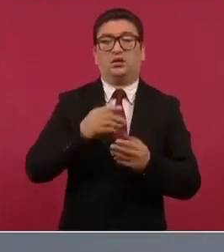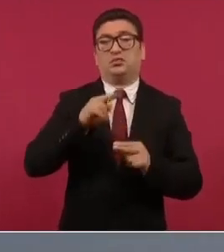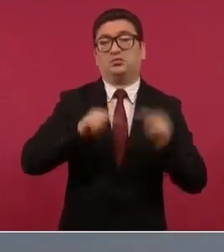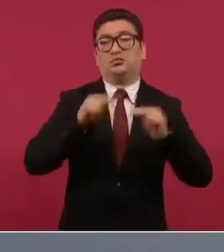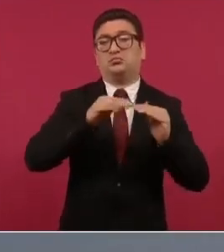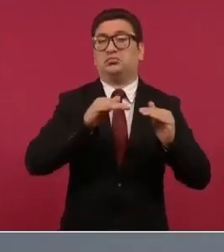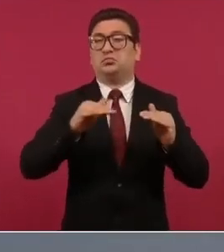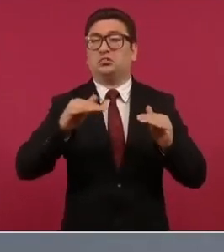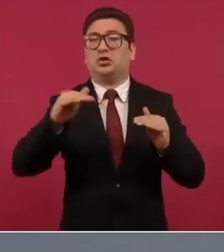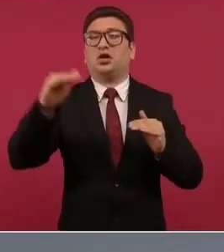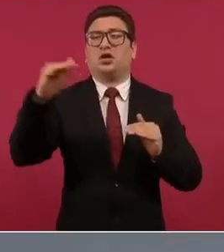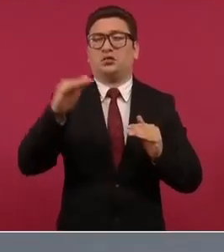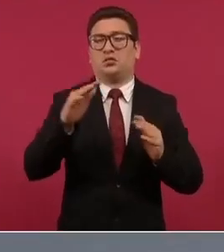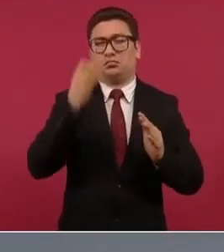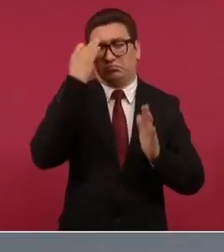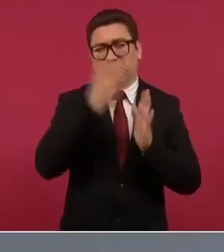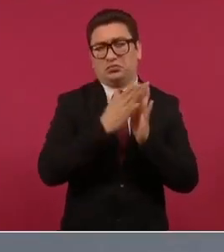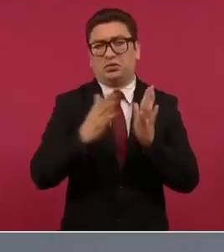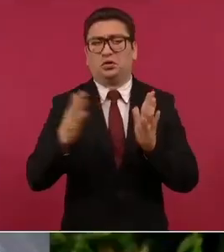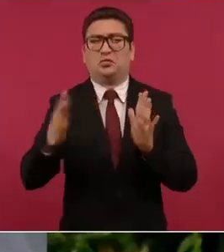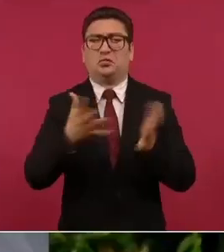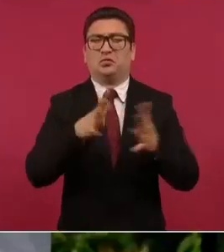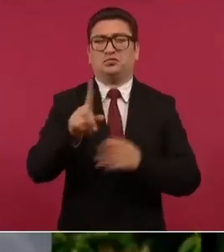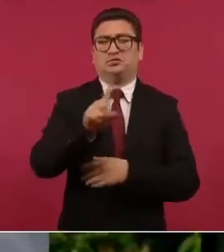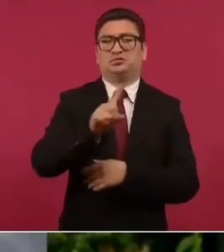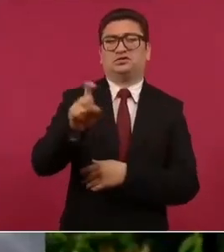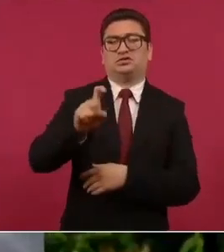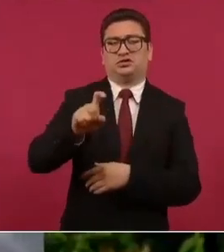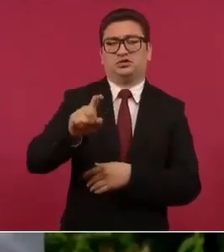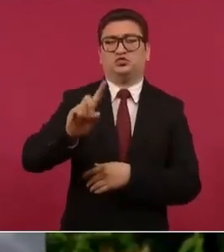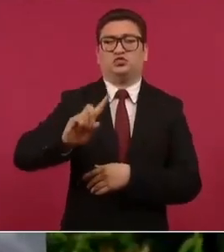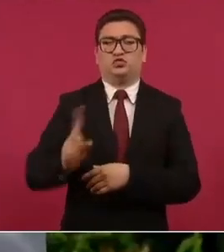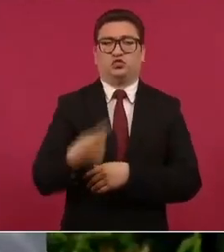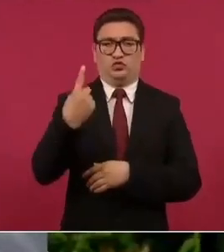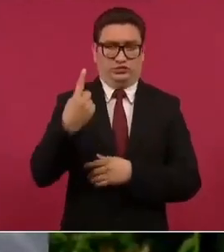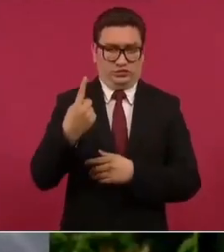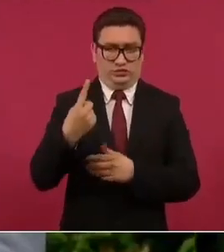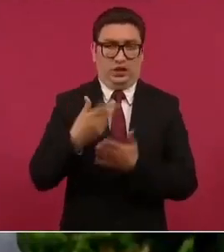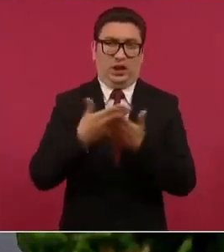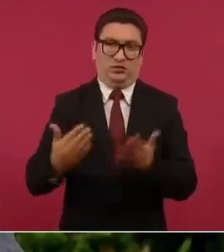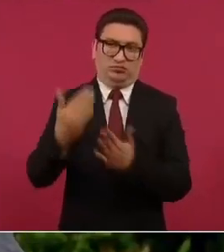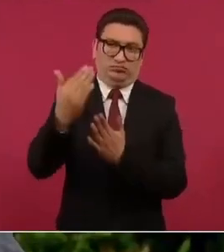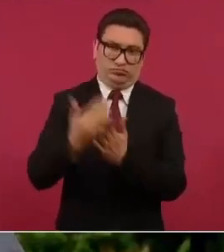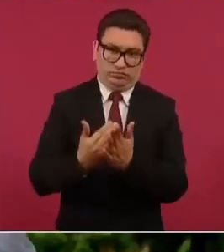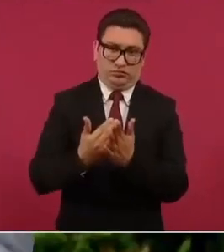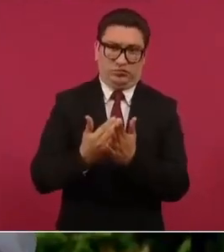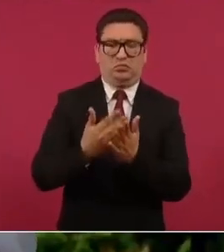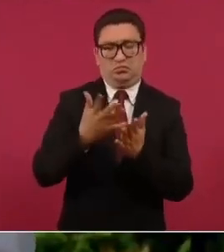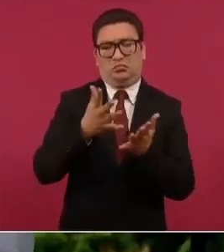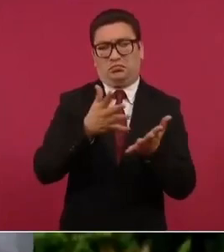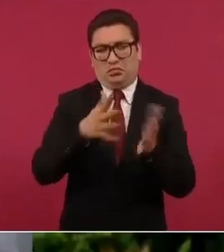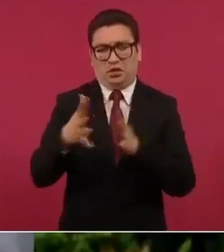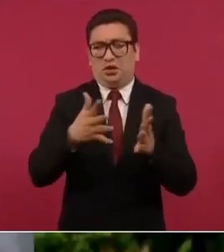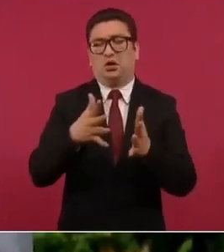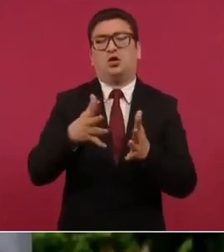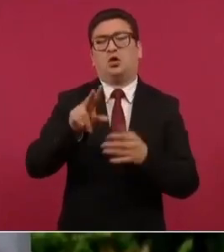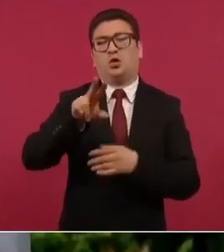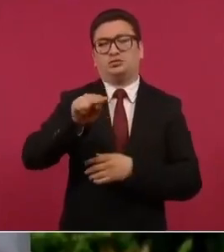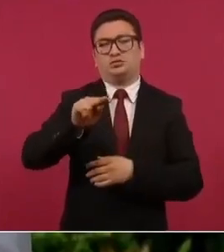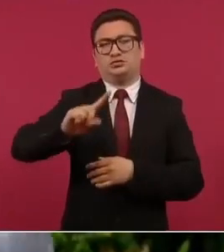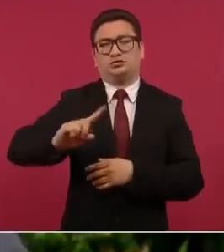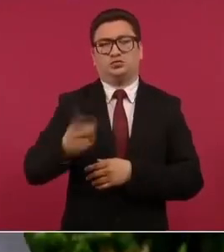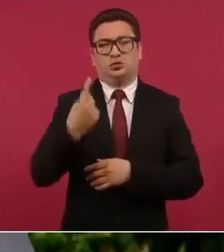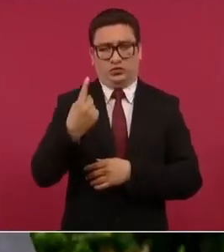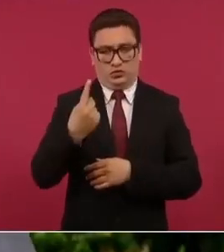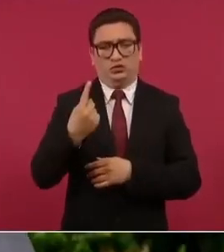tiempo a estar a 100 dólares ahora ya bajó pero el promedio es 80 dólares